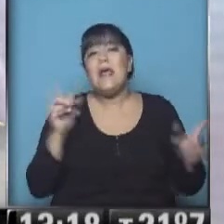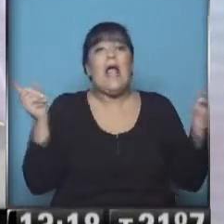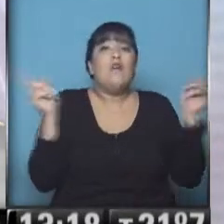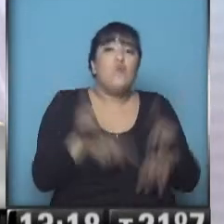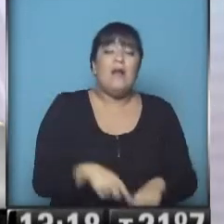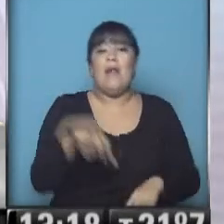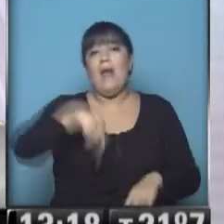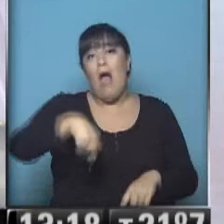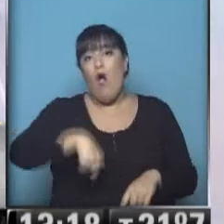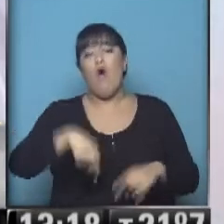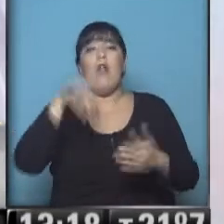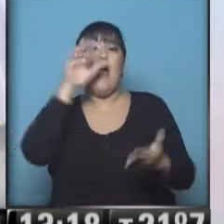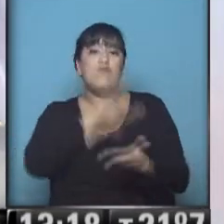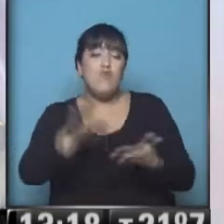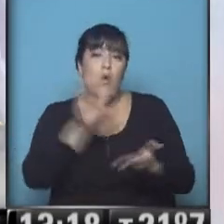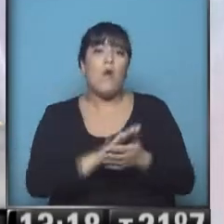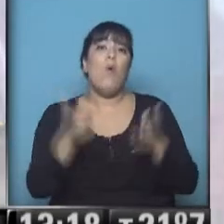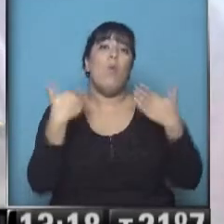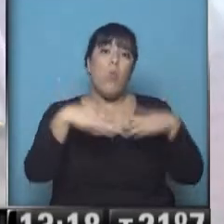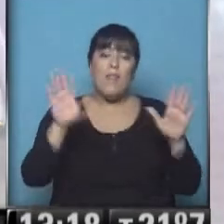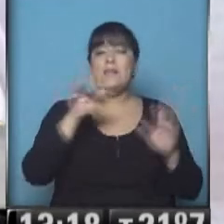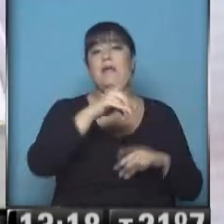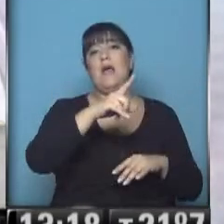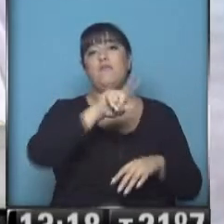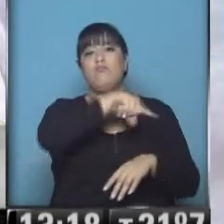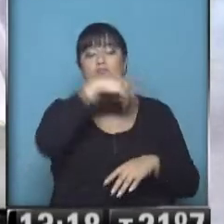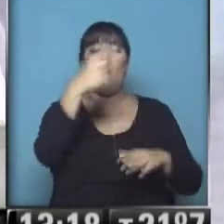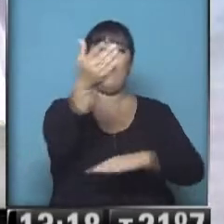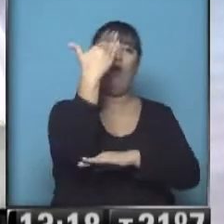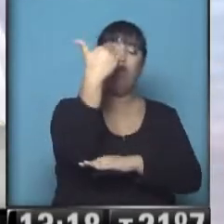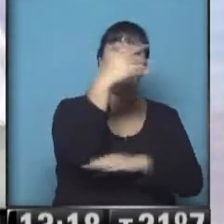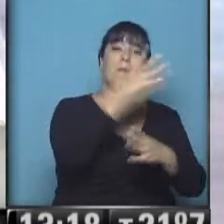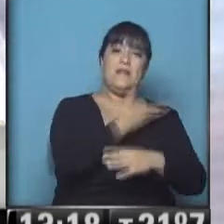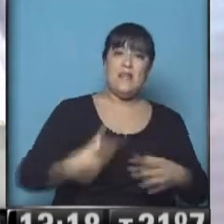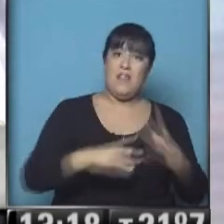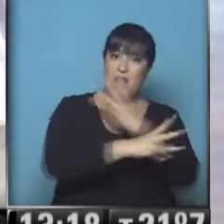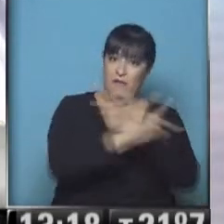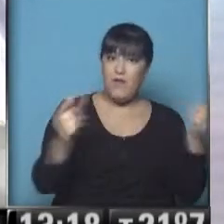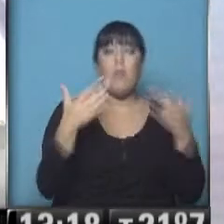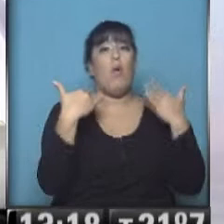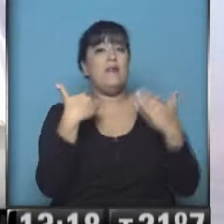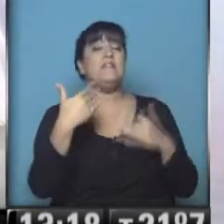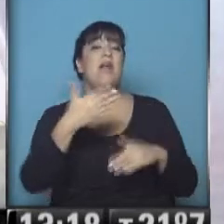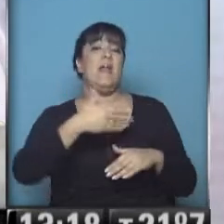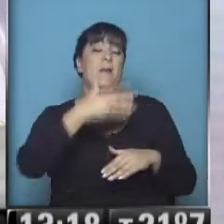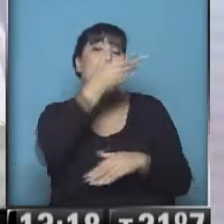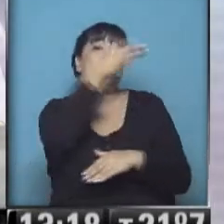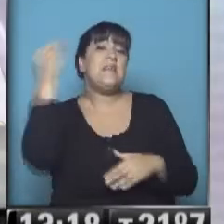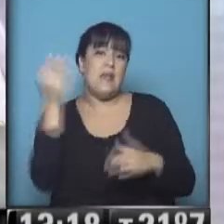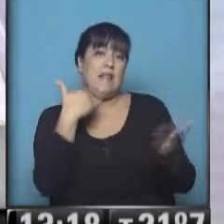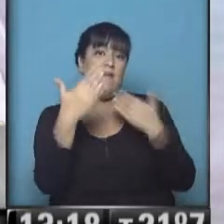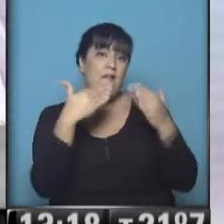nueva actividad algún funcionario pueda dar detalles luego del discurso de la Presidenta, o quizás hable la Presidenta, hay mucha expectativa por esto.